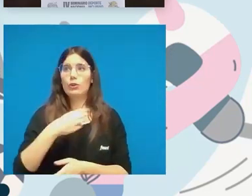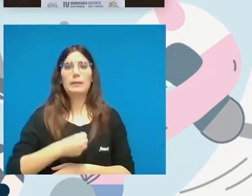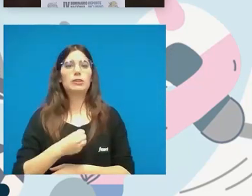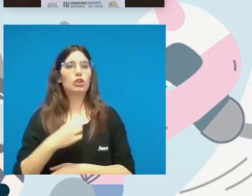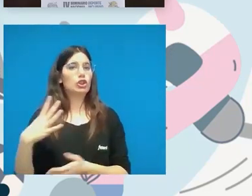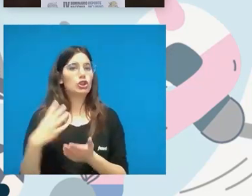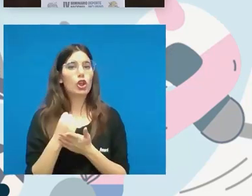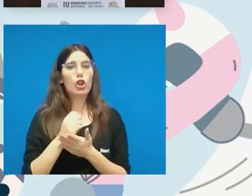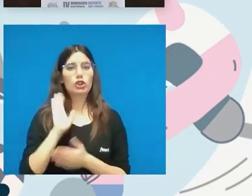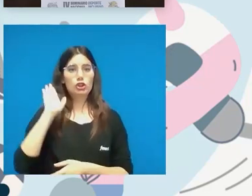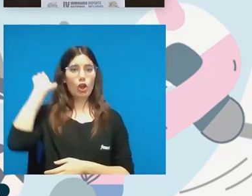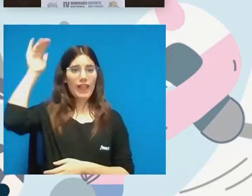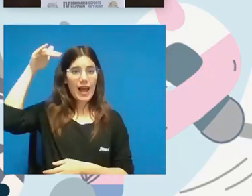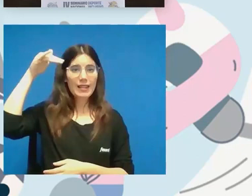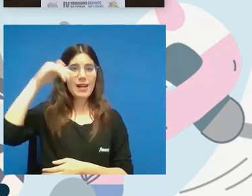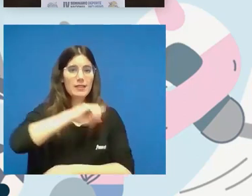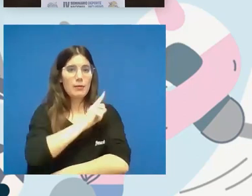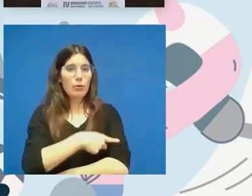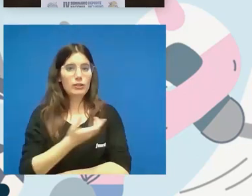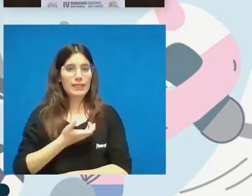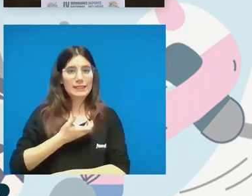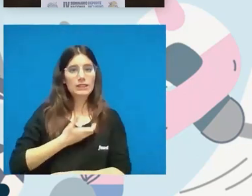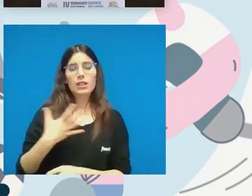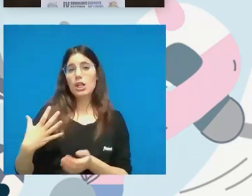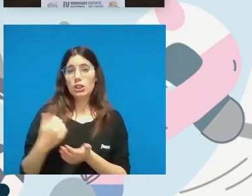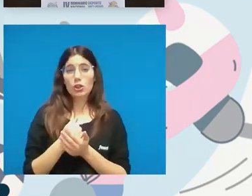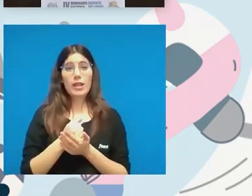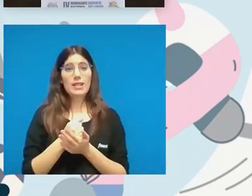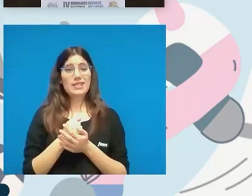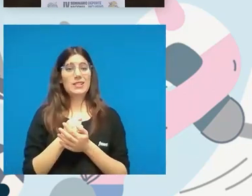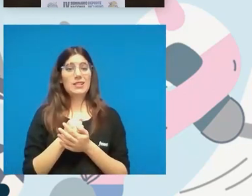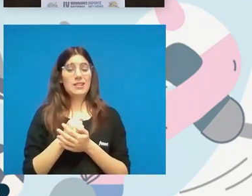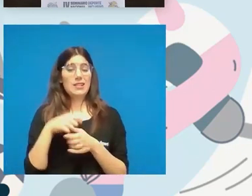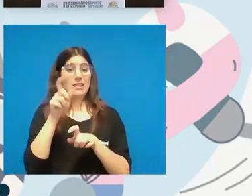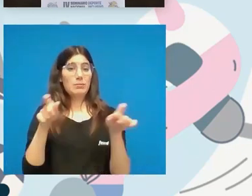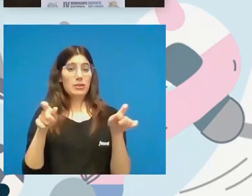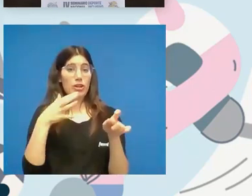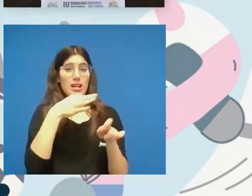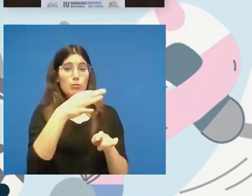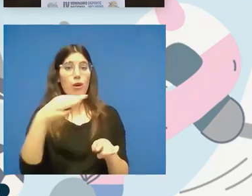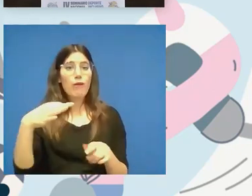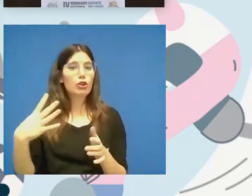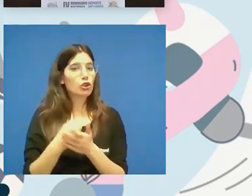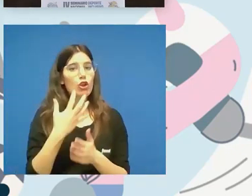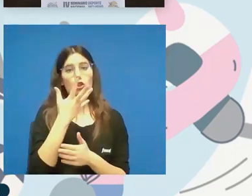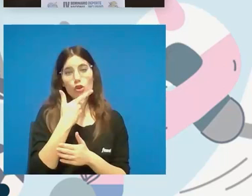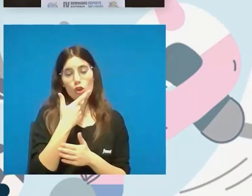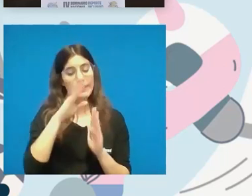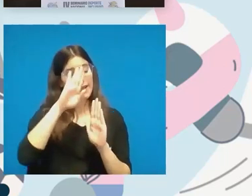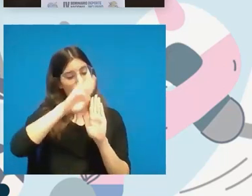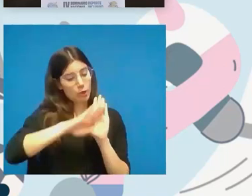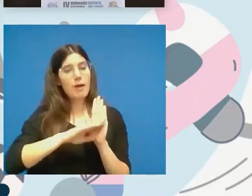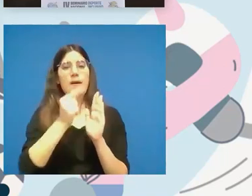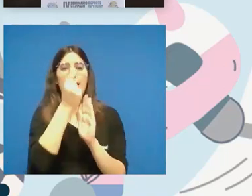las concejalías de deportes todas las poblaciones conozcan pues bueno diseñen los programas